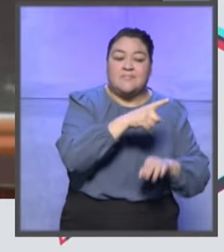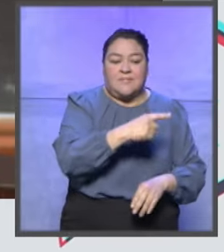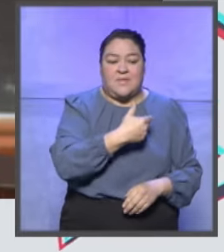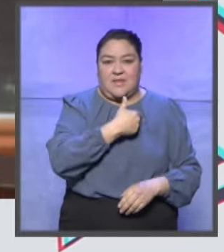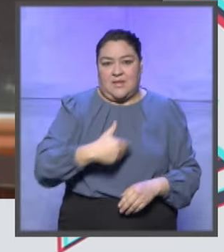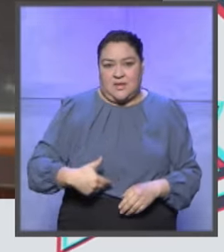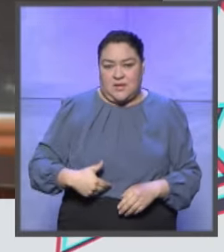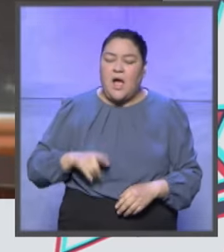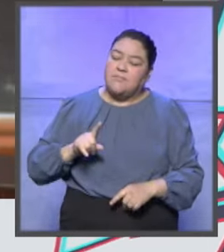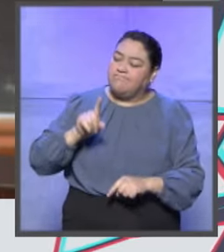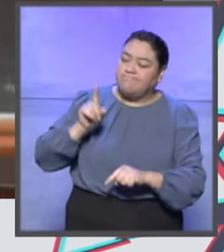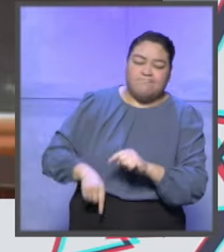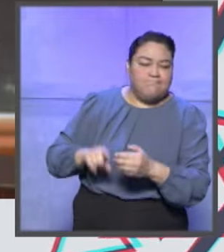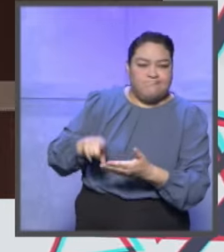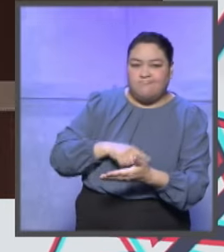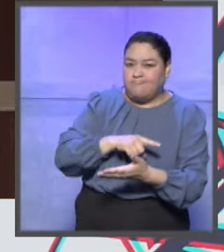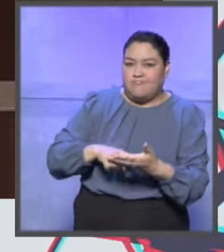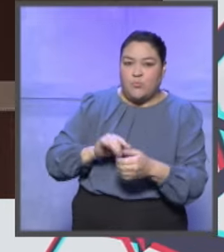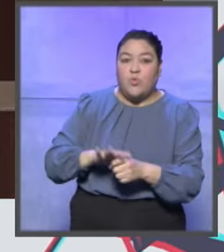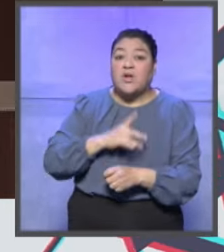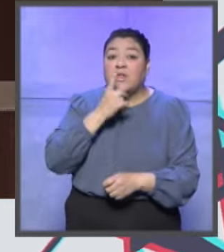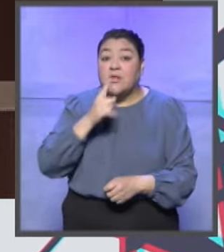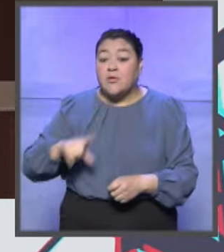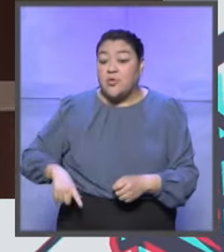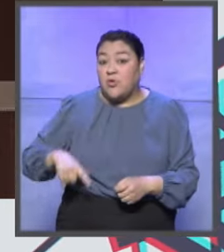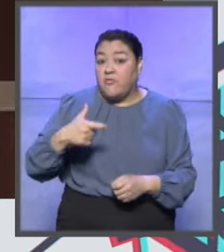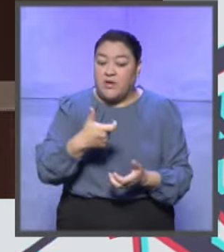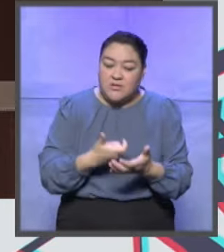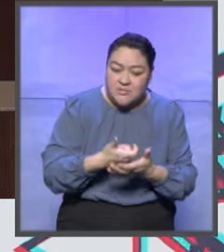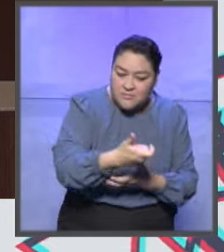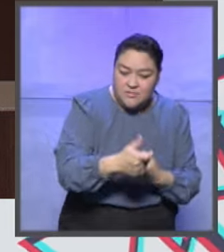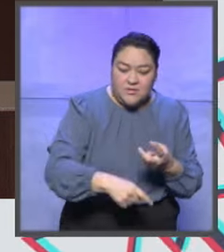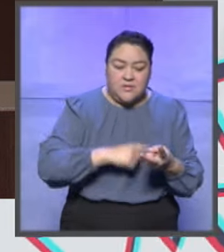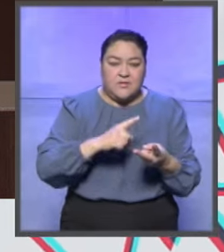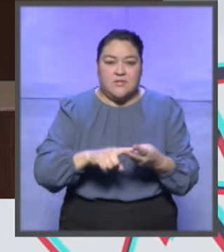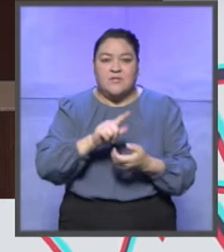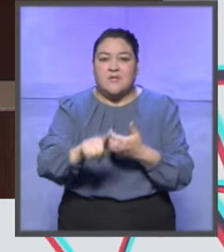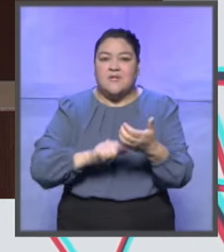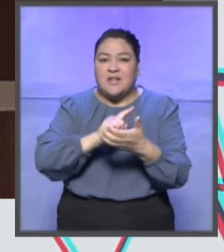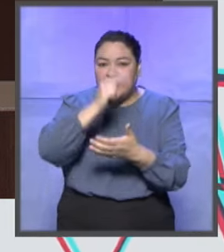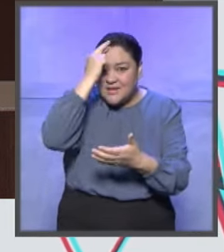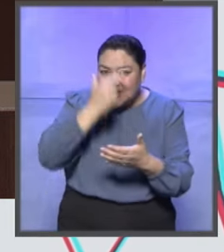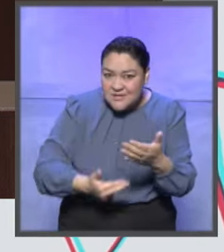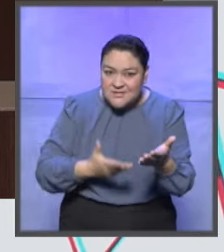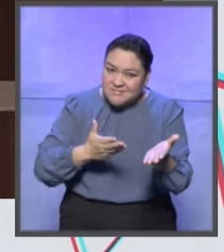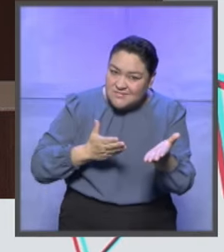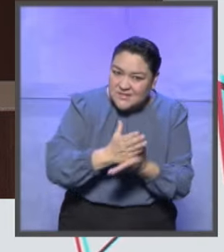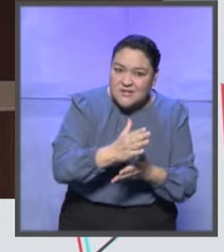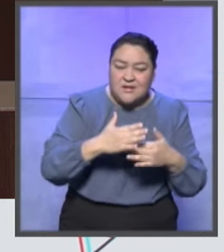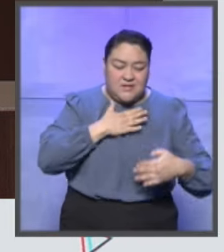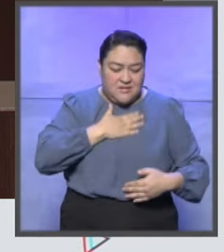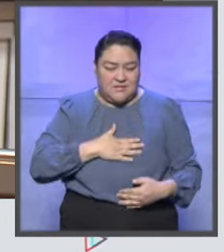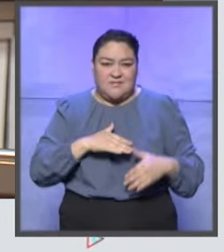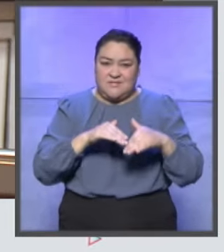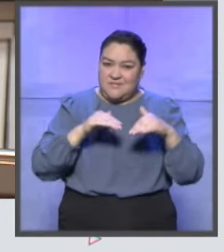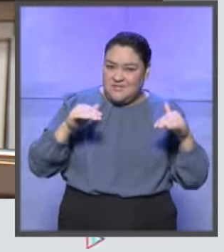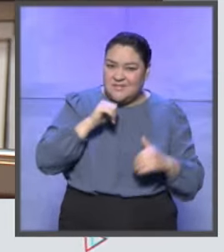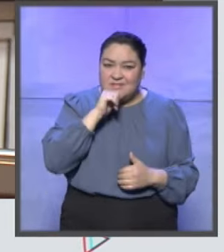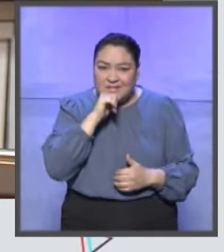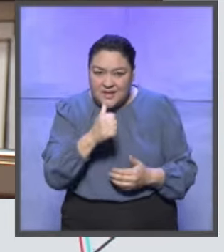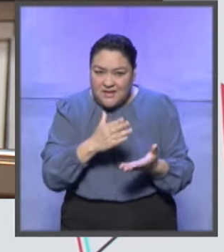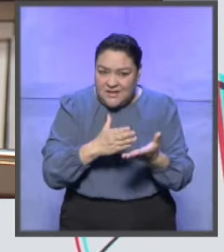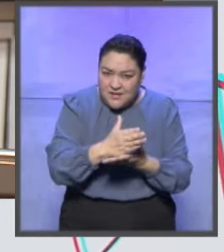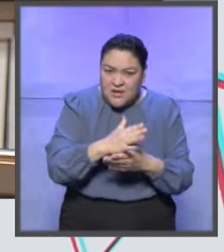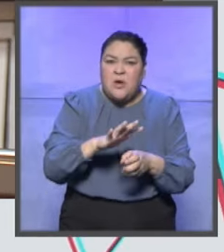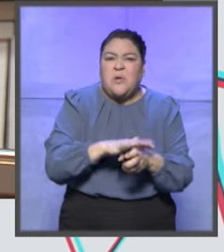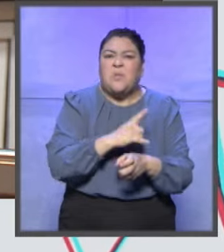del presidente de la República, por uso indebido de recursos públicos y vulneración a los principios de imparcialidad, neutralidad y equidad en